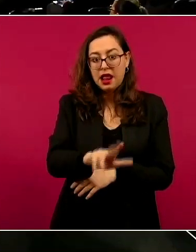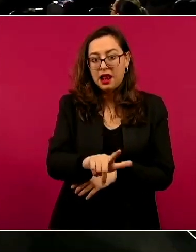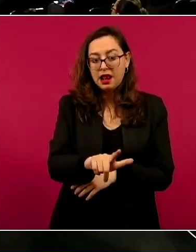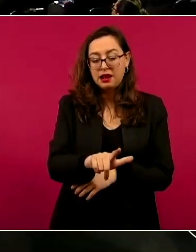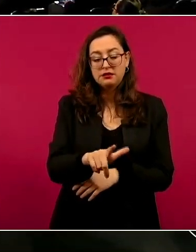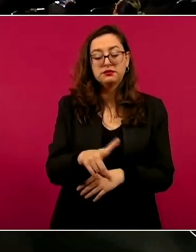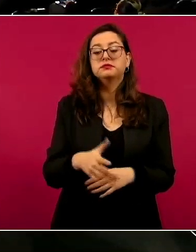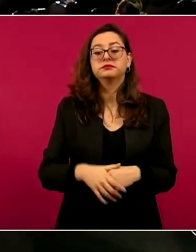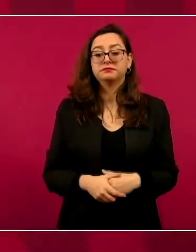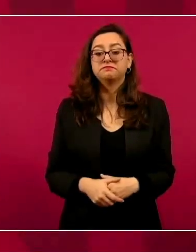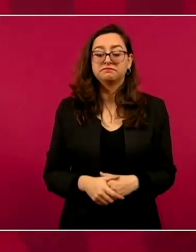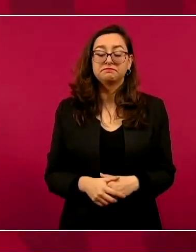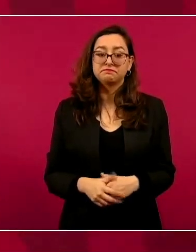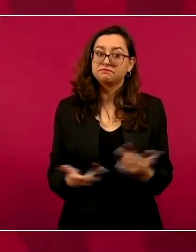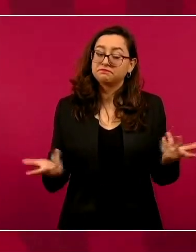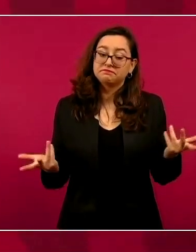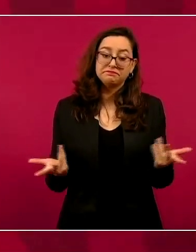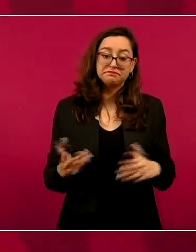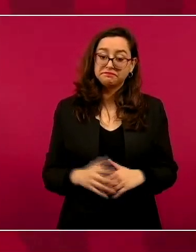Entonces, este...